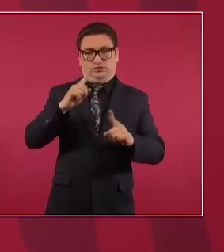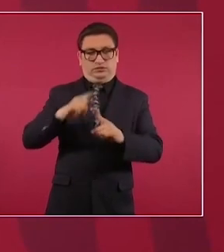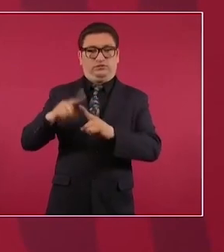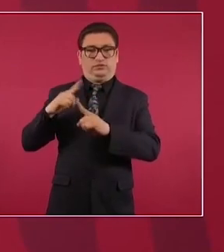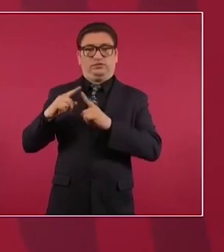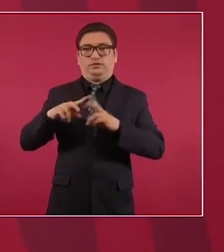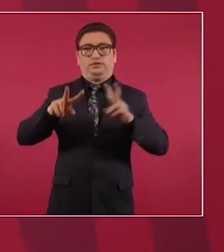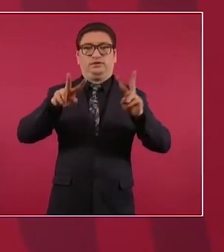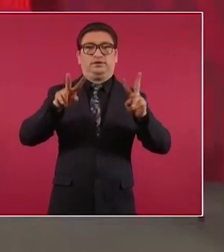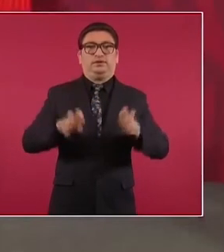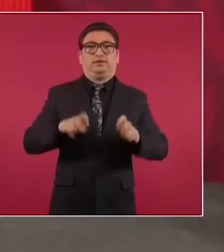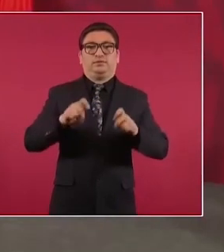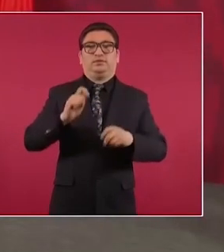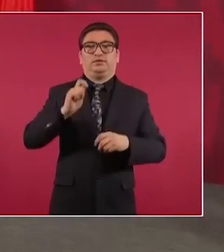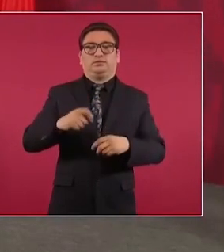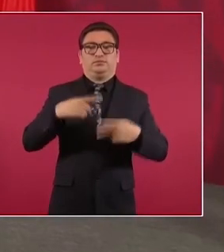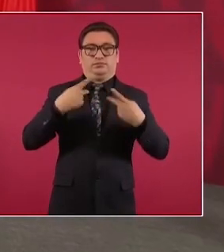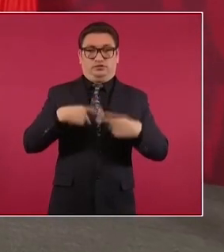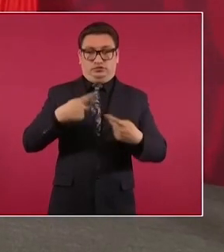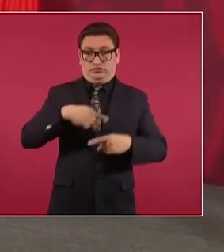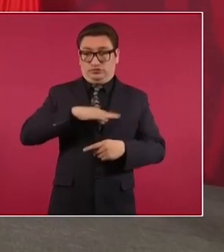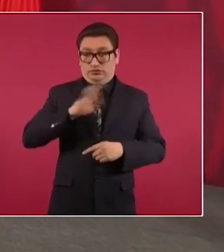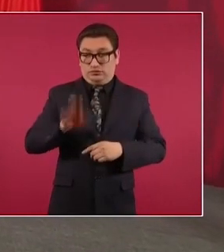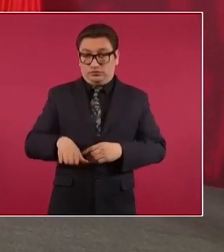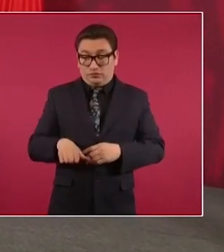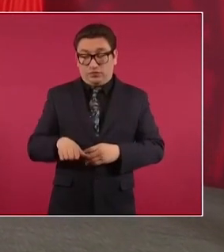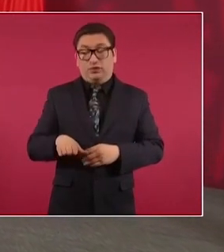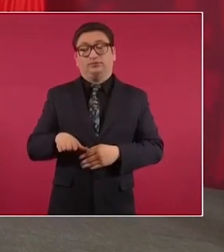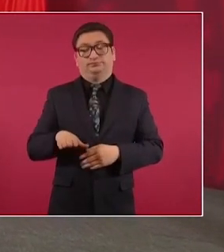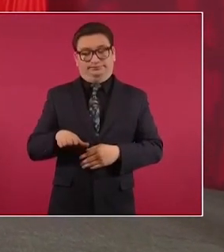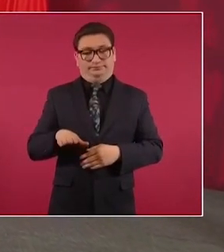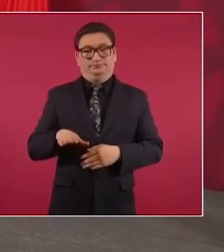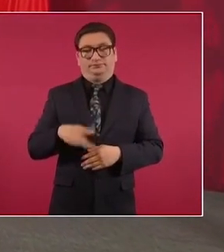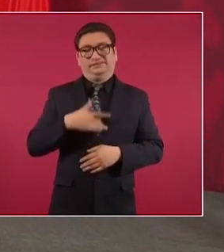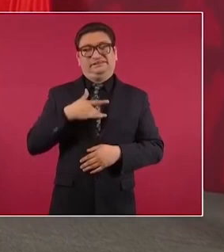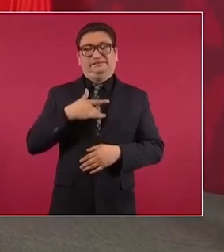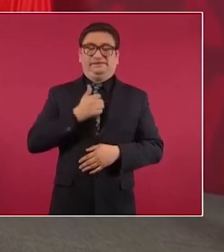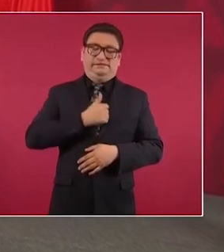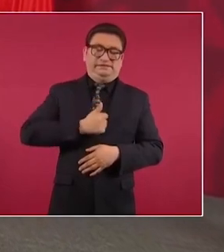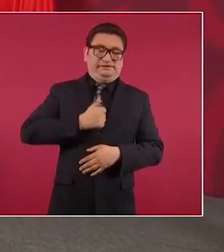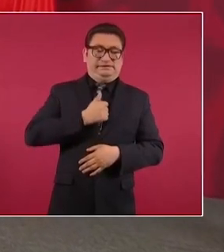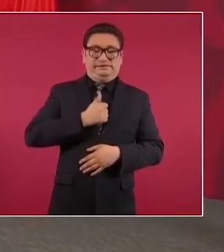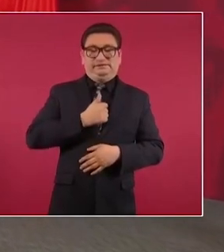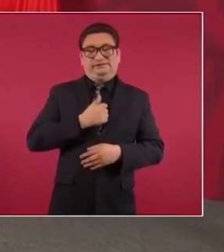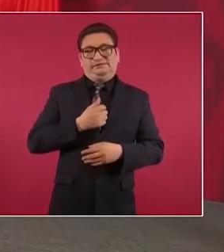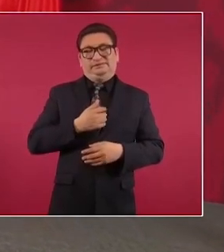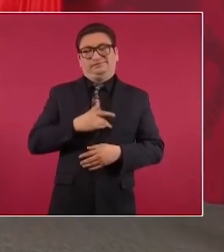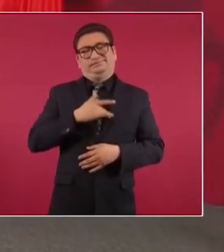tiene que ver con la pérdida de vidas humanas pues lamentarlo mucho